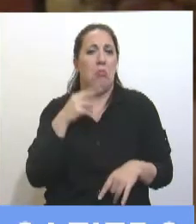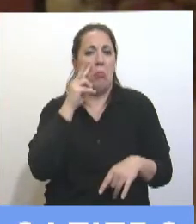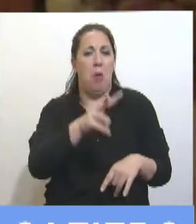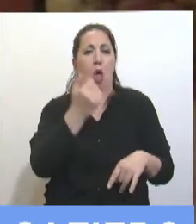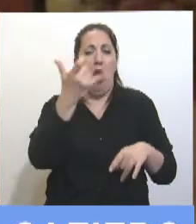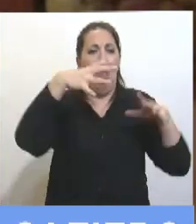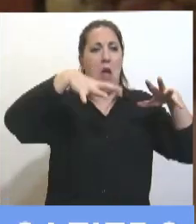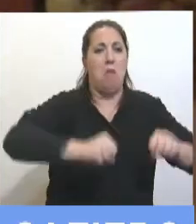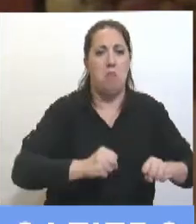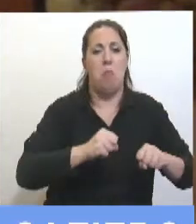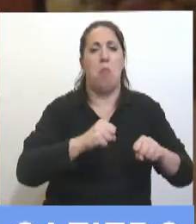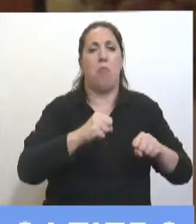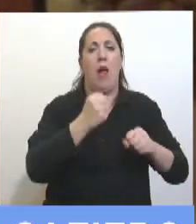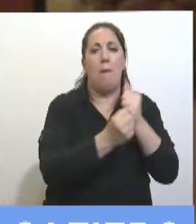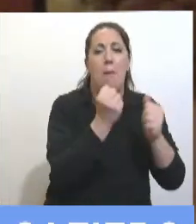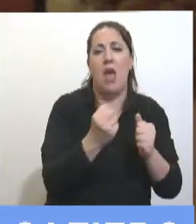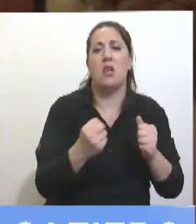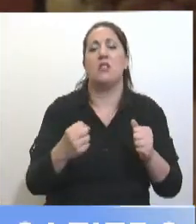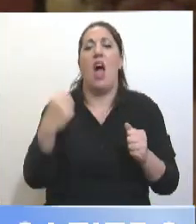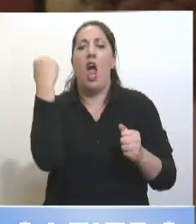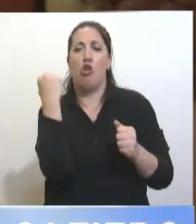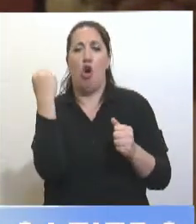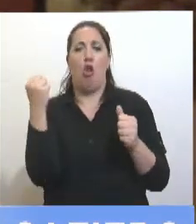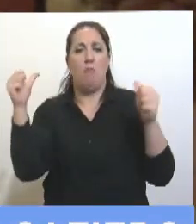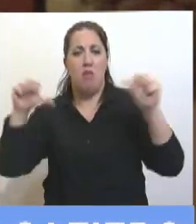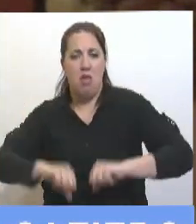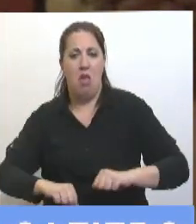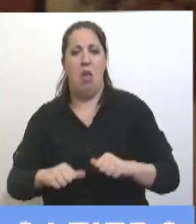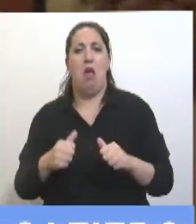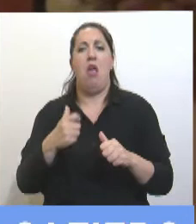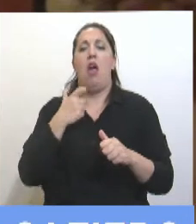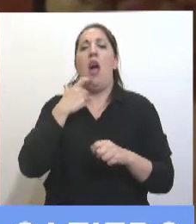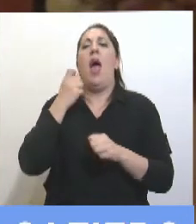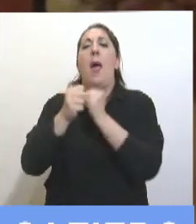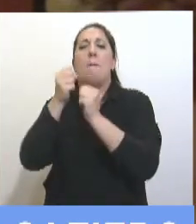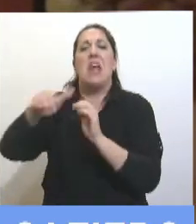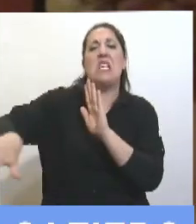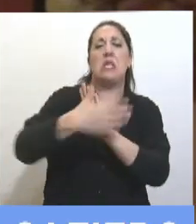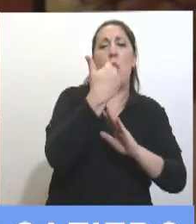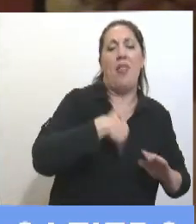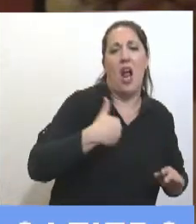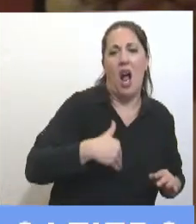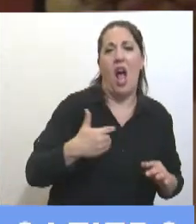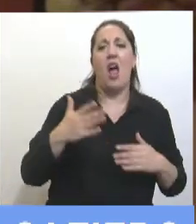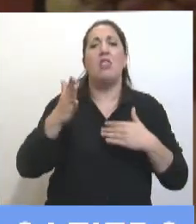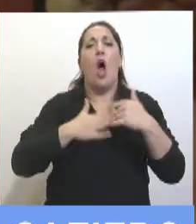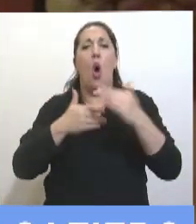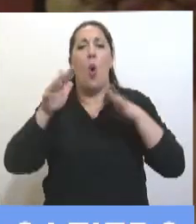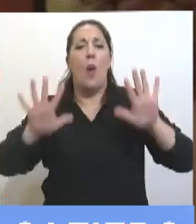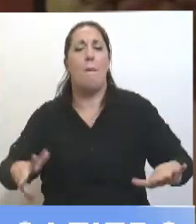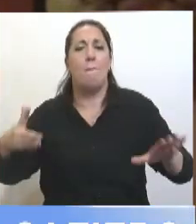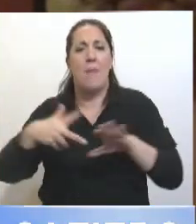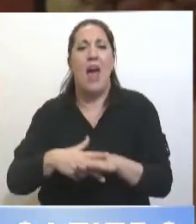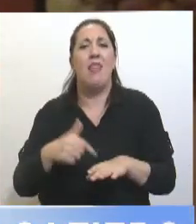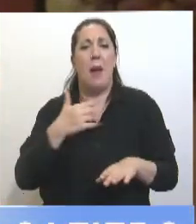defaults. La huida de empresas, obras paradas en mi provincia, las empresas mineras grandes que